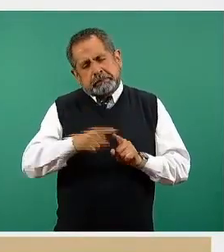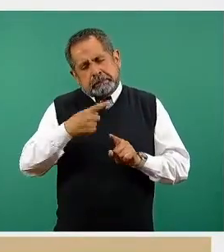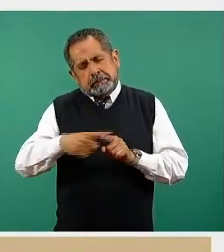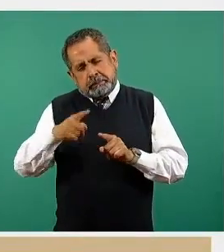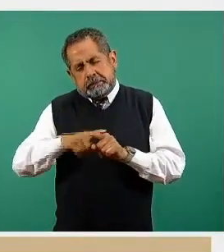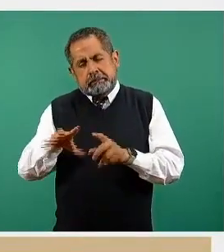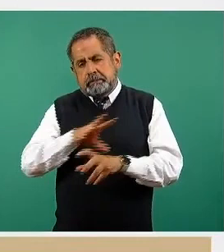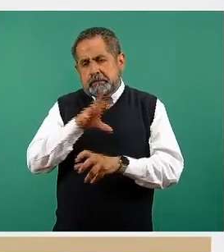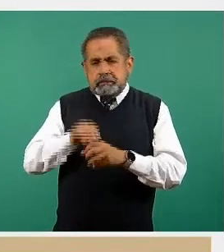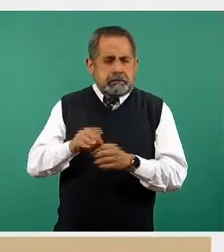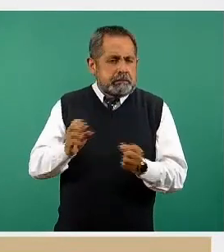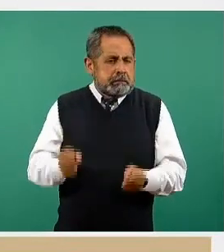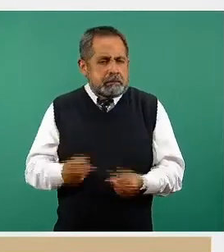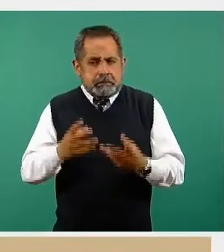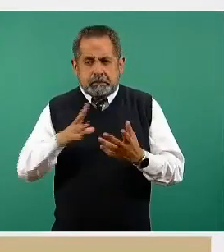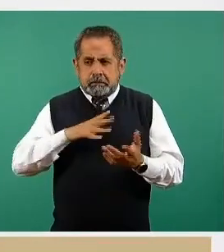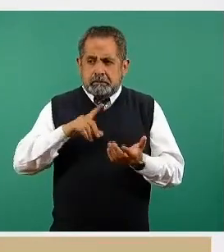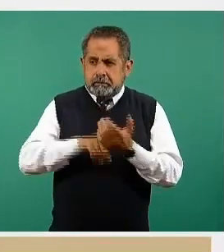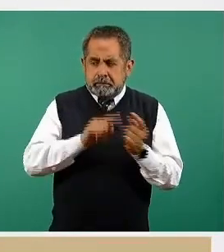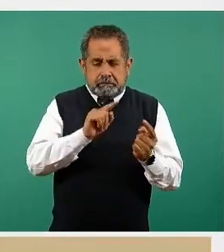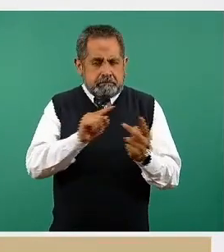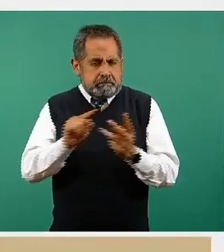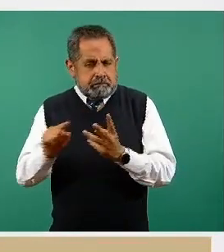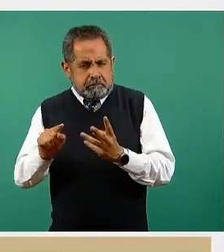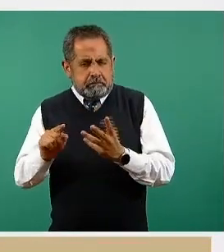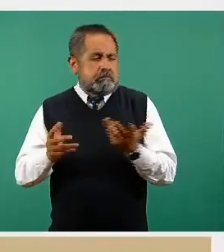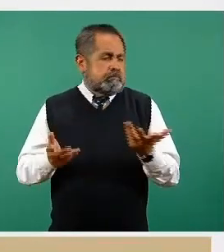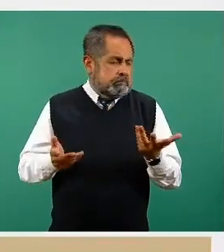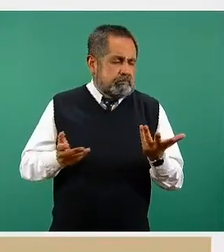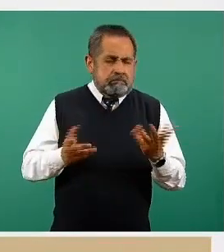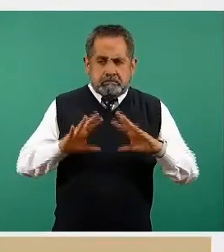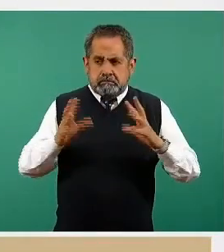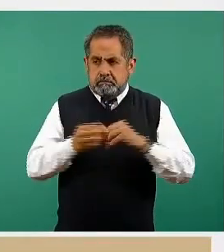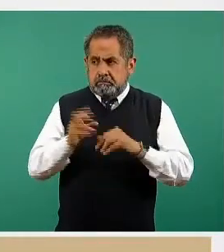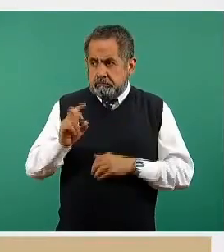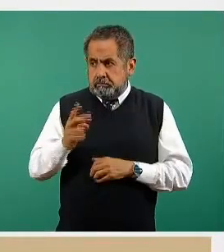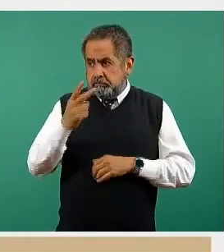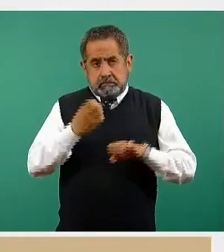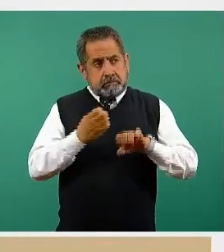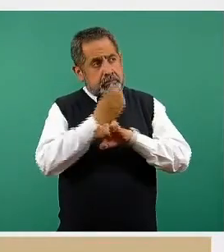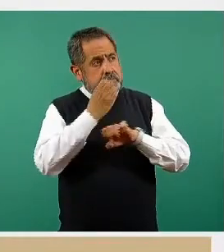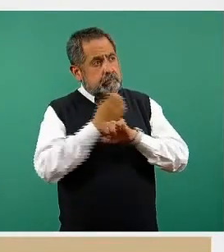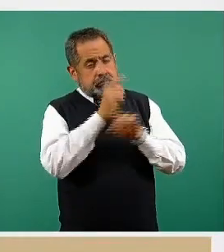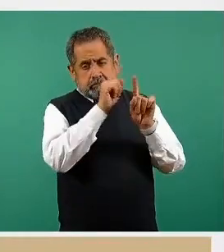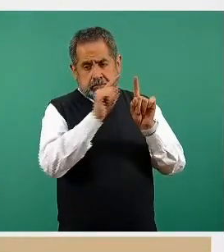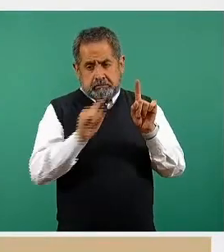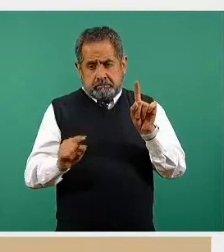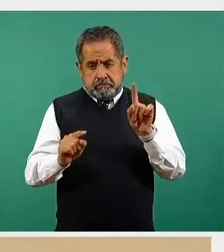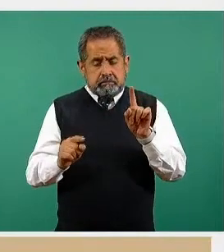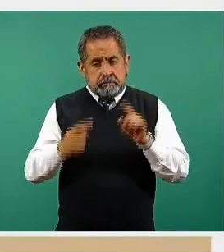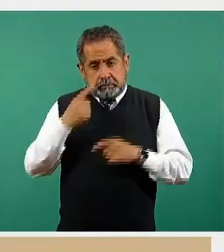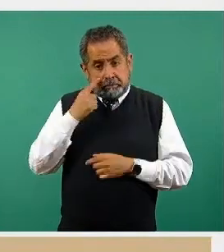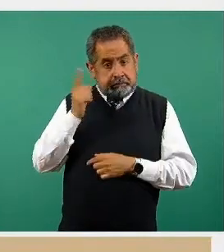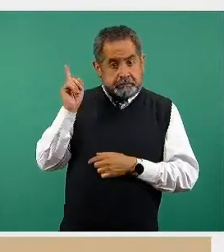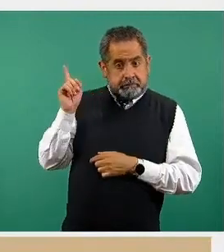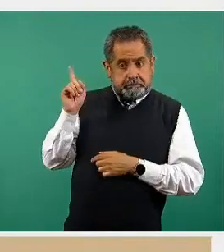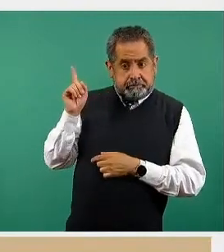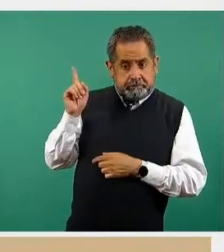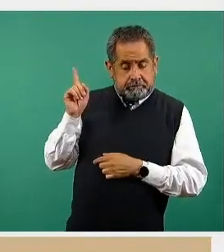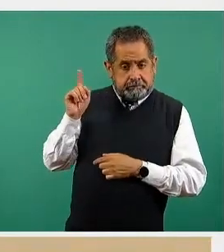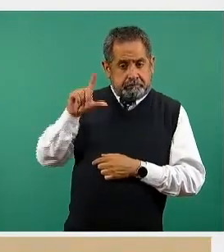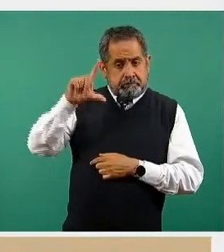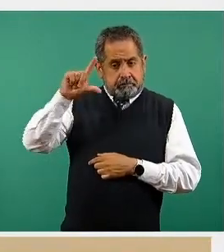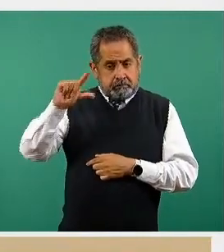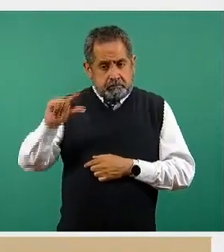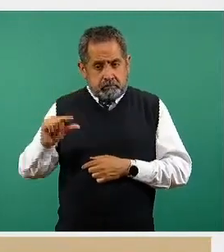sospechosos y da su seguimiento a cargo de las 32 entidades federativas. La curva de la evolución de